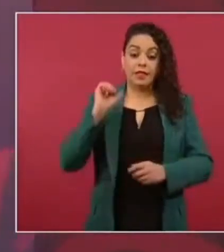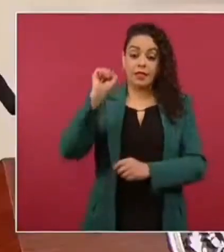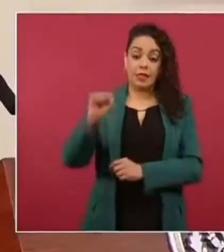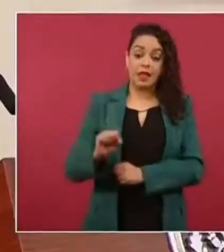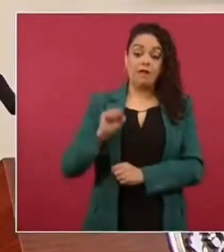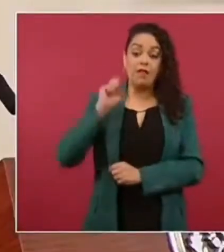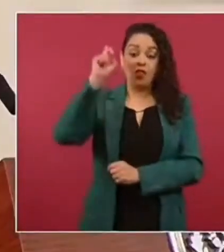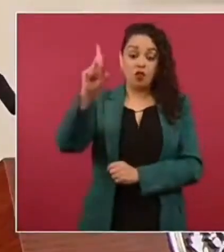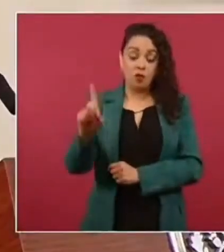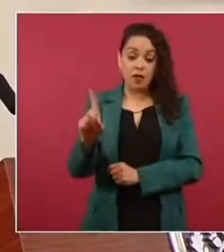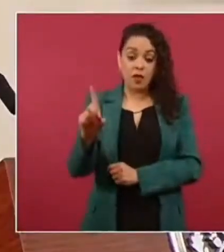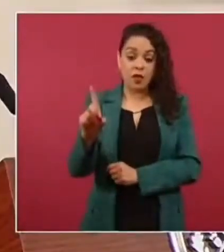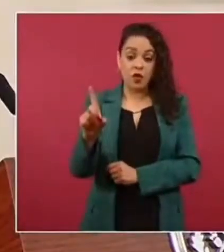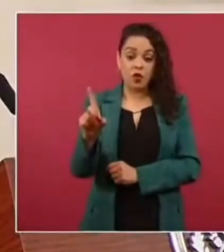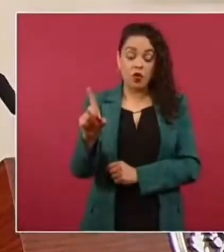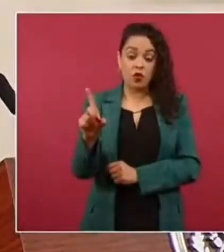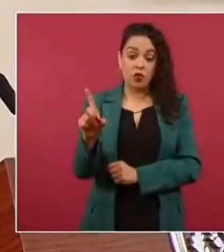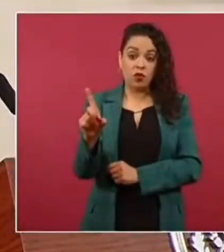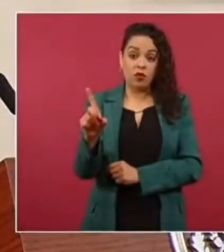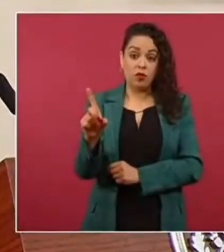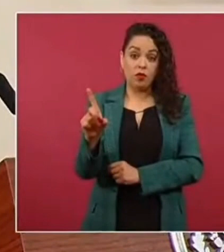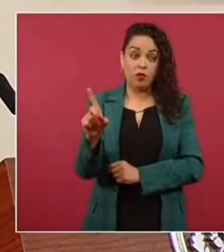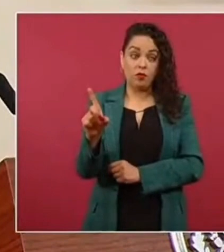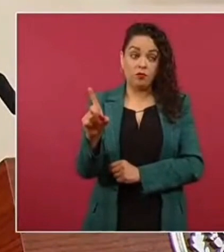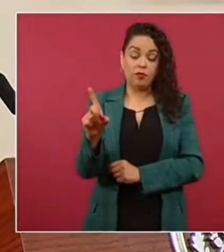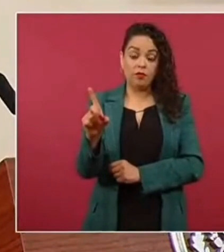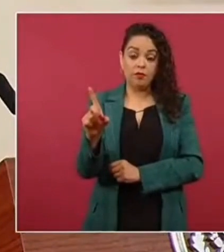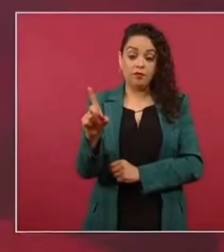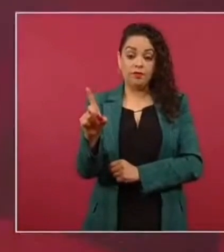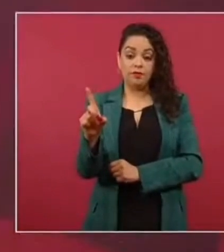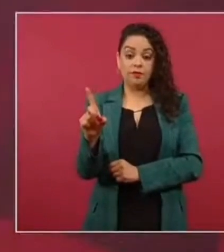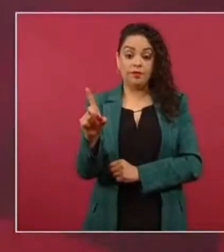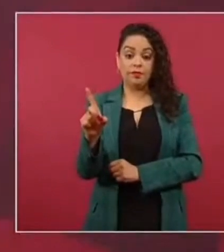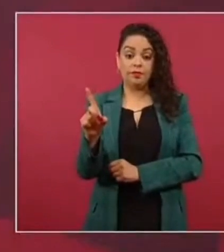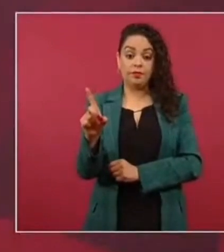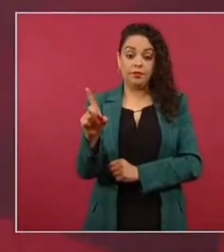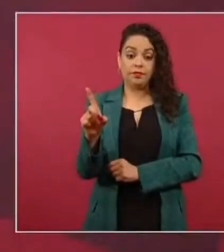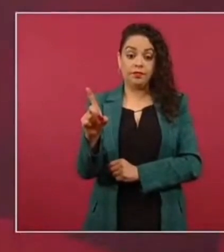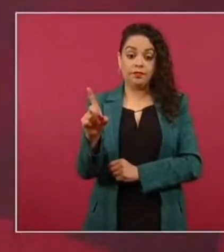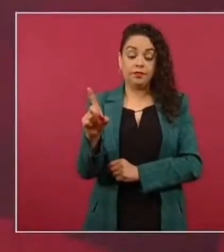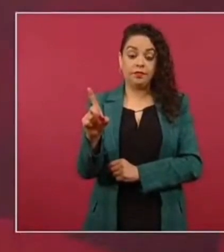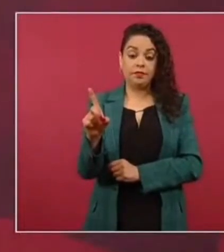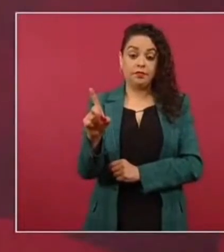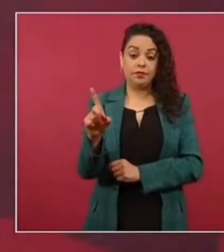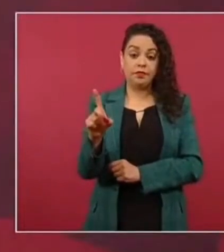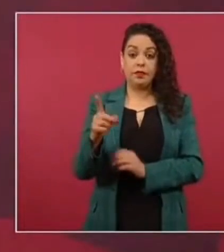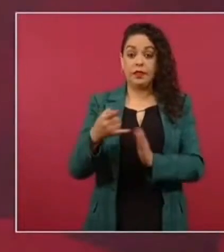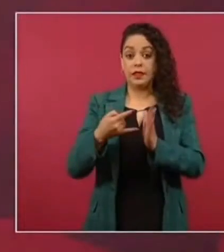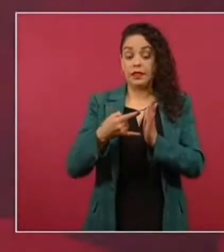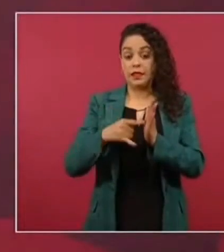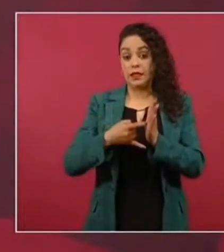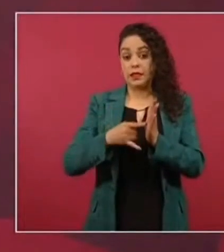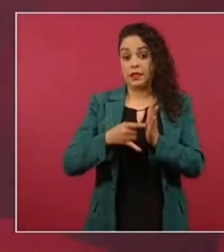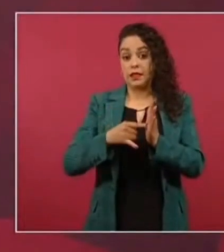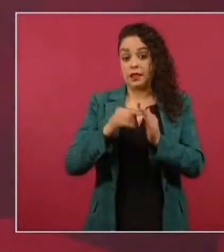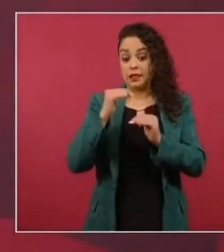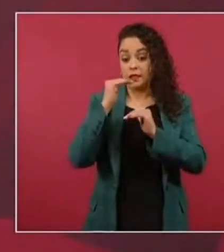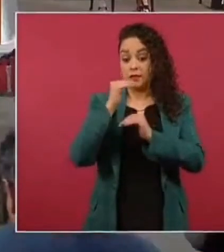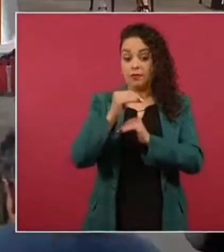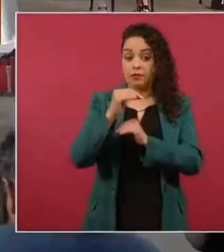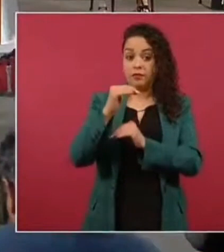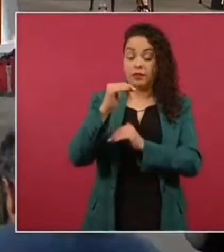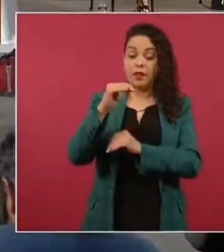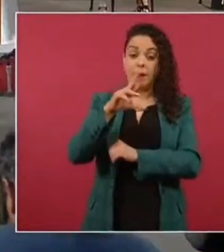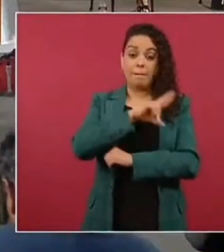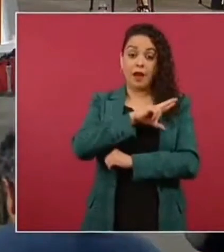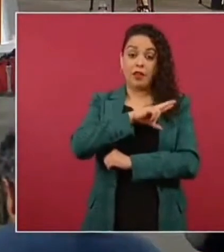domingos permitir que bajen en determinadas horas aviones particulares.